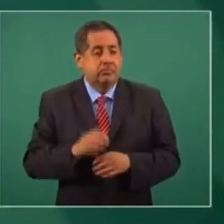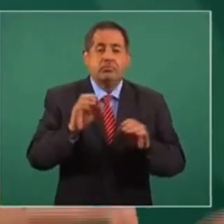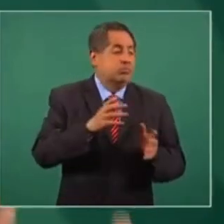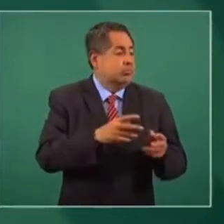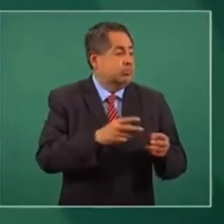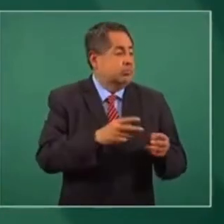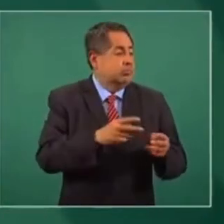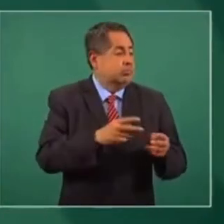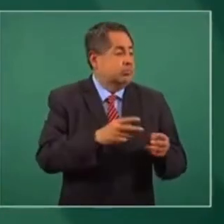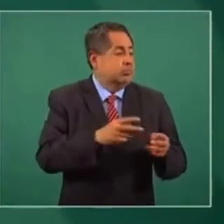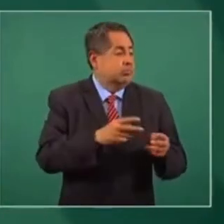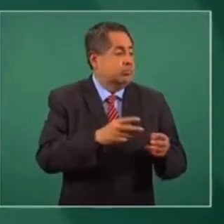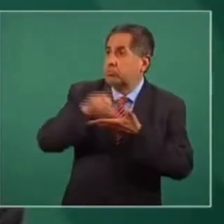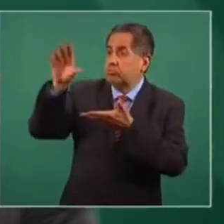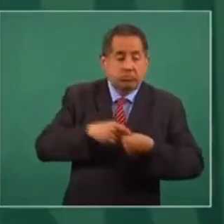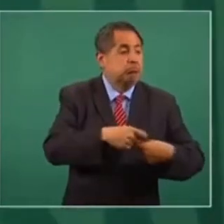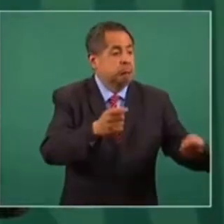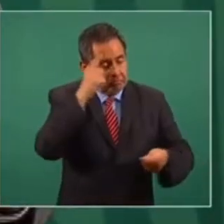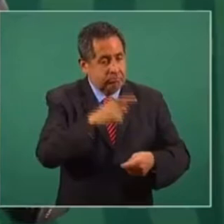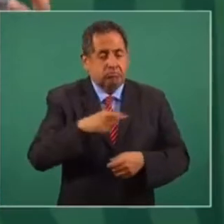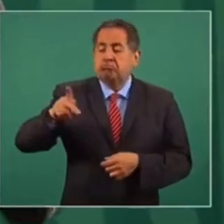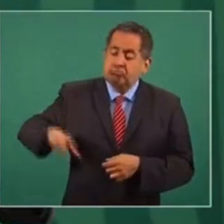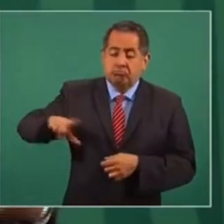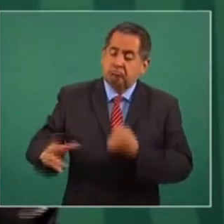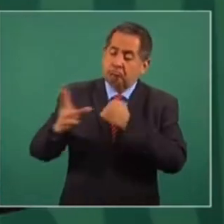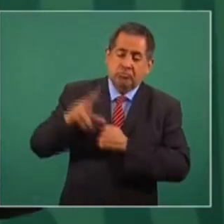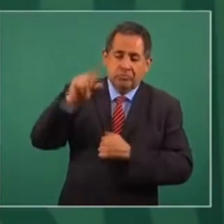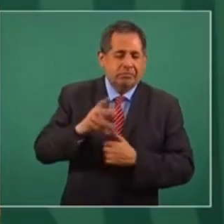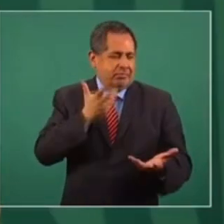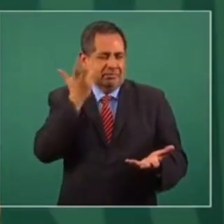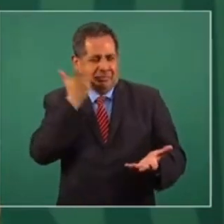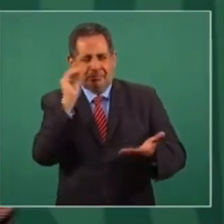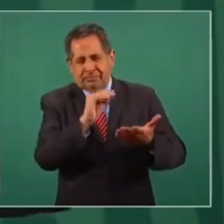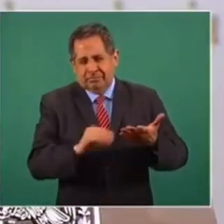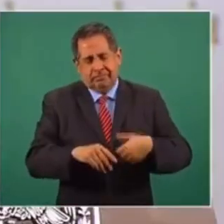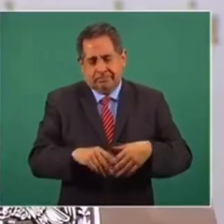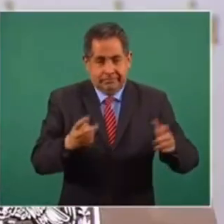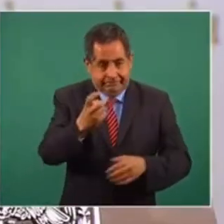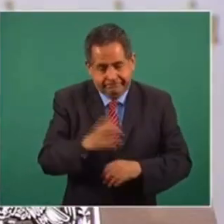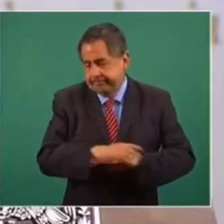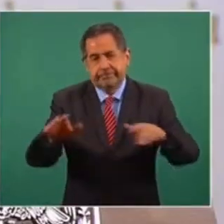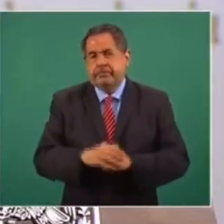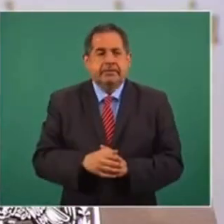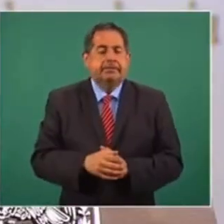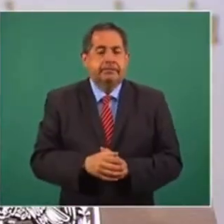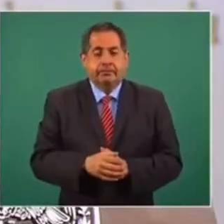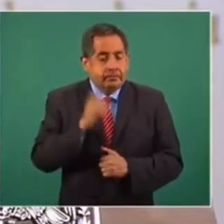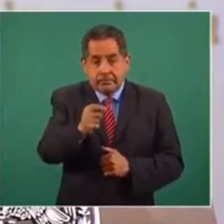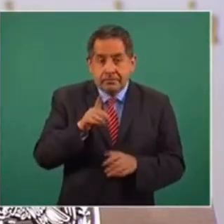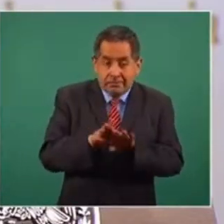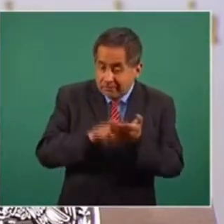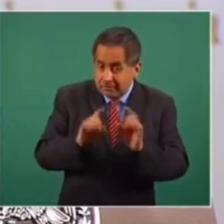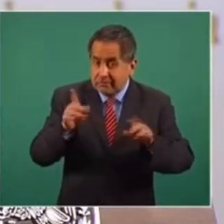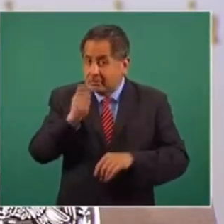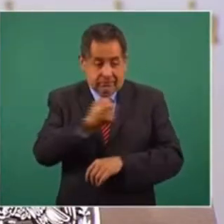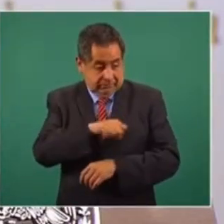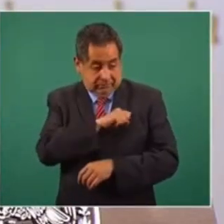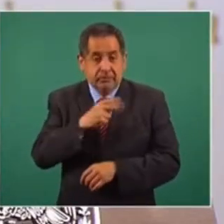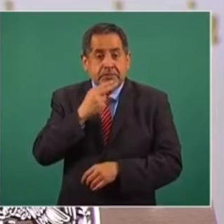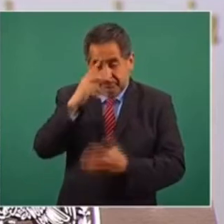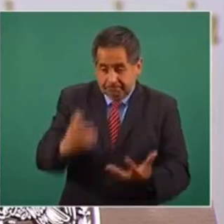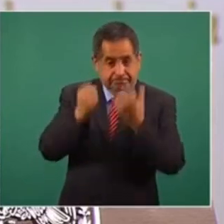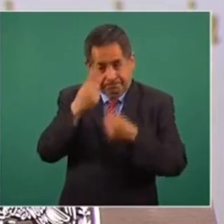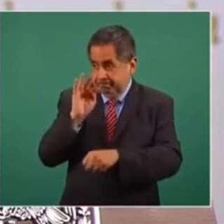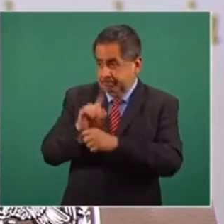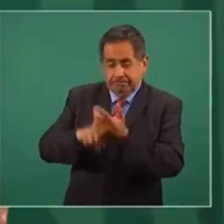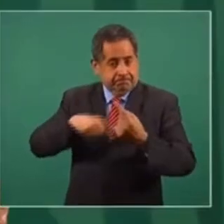empresarios quieren comprar la vacuna para ponerla, los trabajadores del gobierno no se los permite. No, es un asunto que tiene que ver con salvar vidas, con proteger